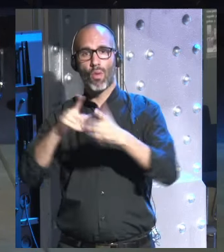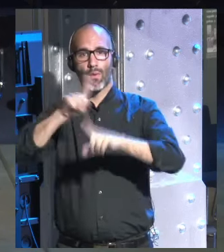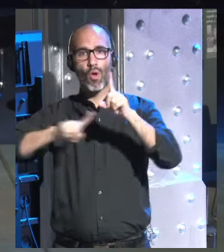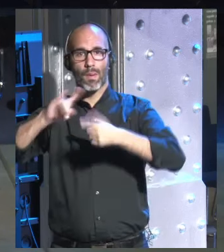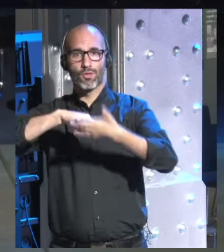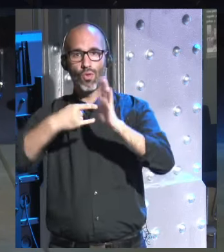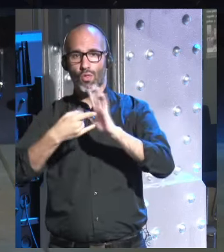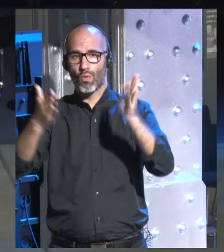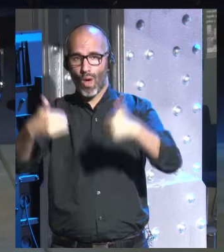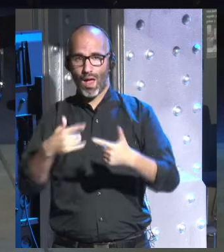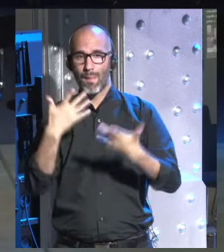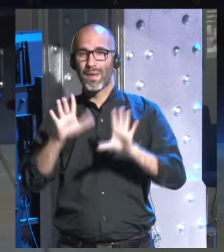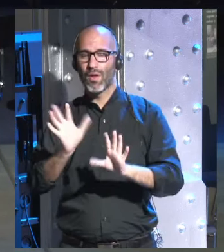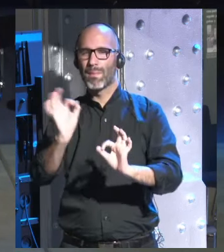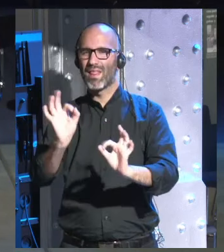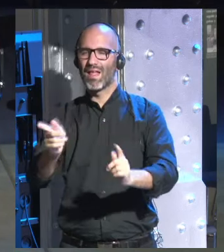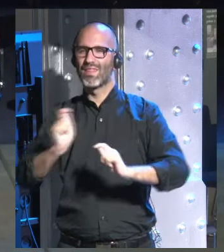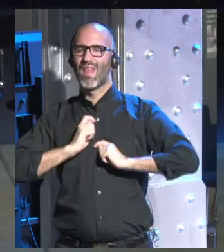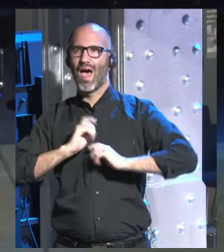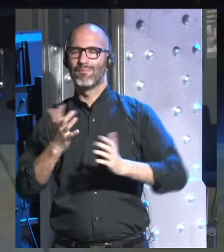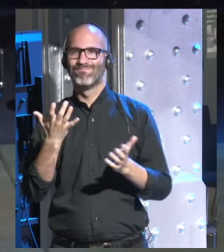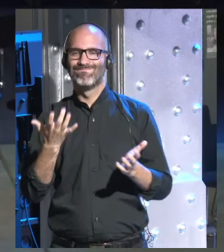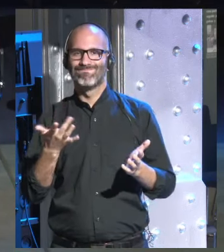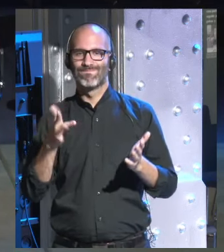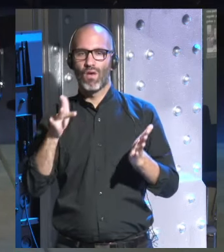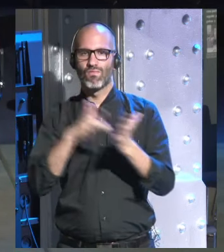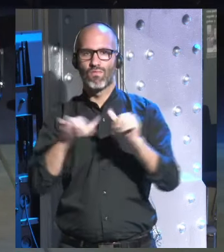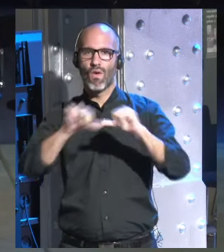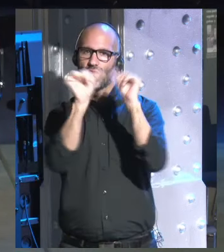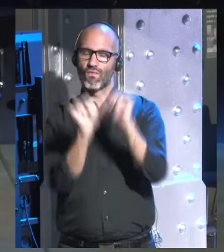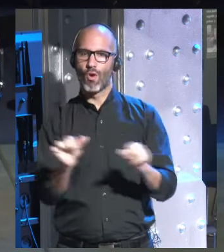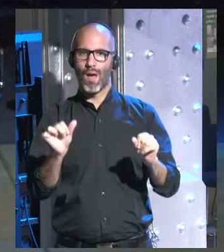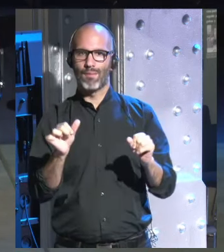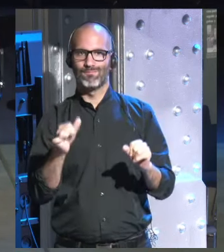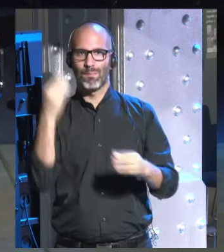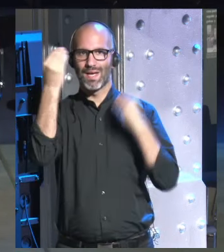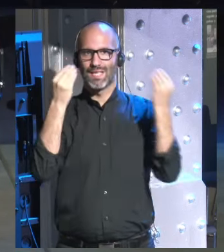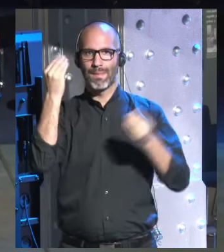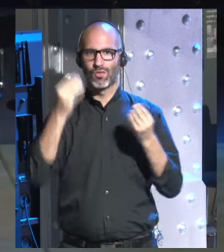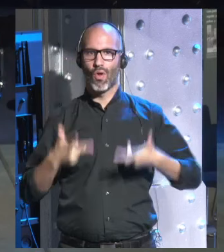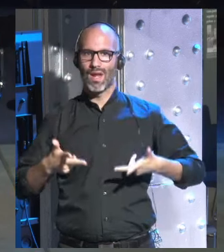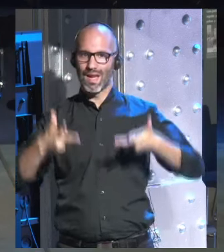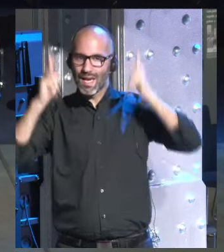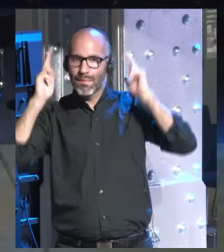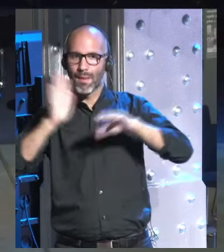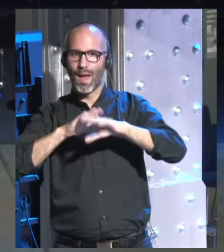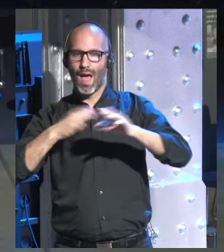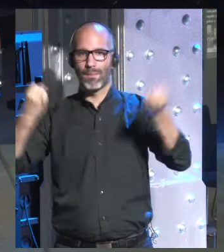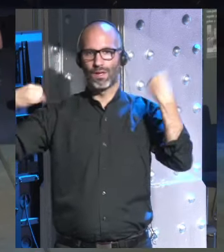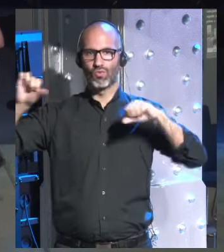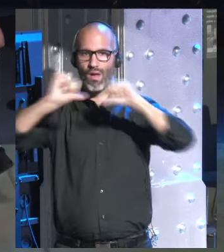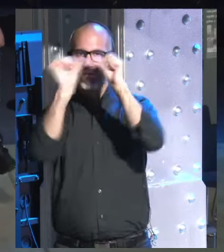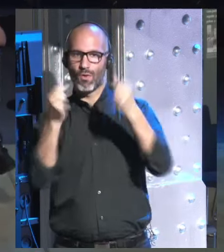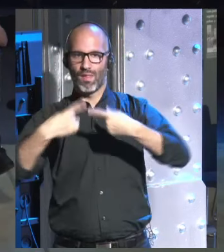problemas pero si que te da una cierta libertad para pensar para actuar de